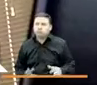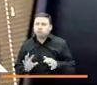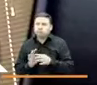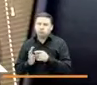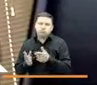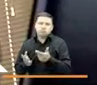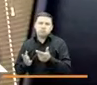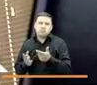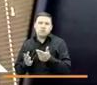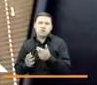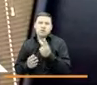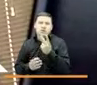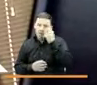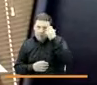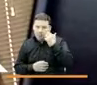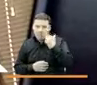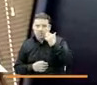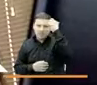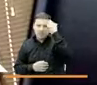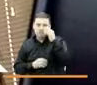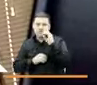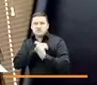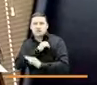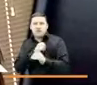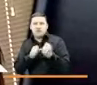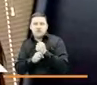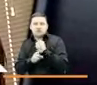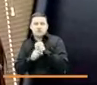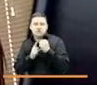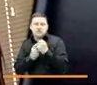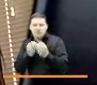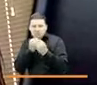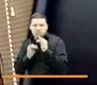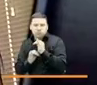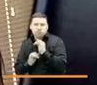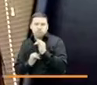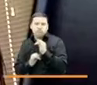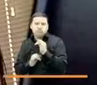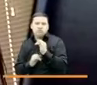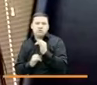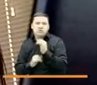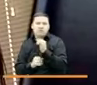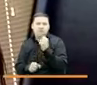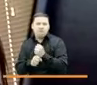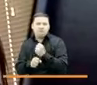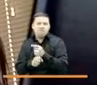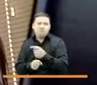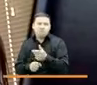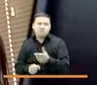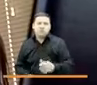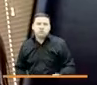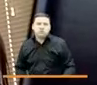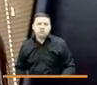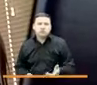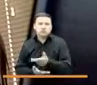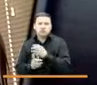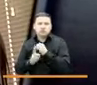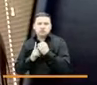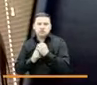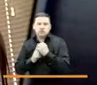compuestos por cuatro profesionales, psicólogos, trabajadores sociales, nutricionistas y un cuarto perfil que puede ser sociólogos, sociólogos,